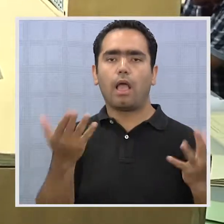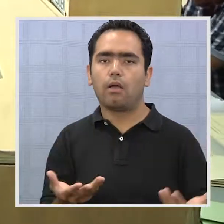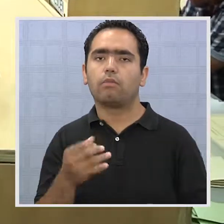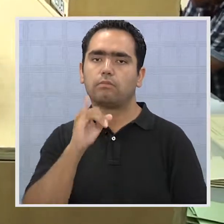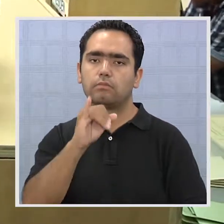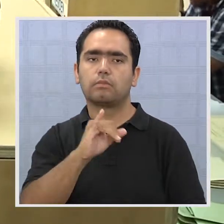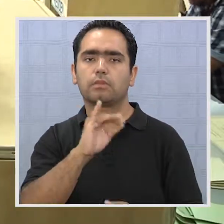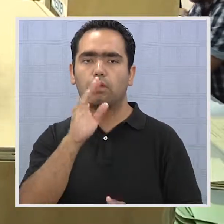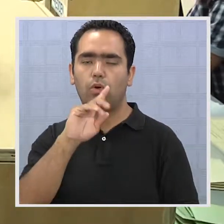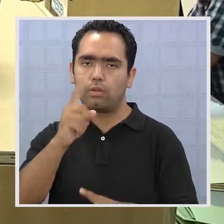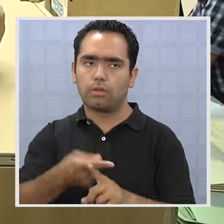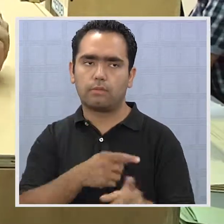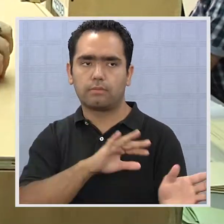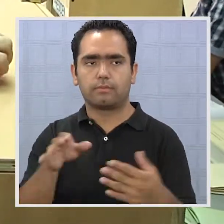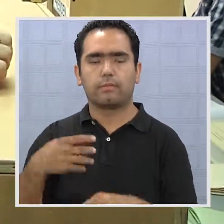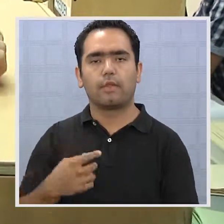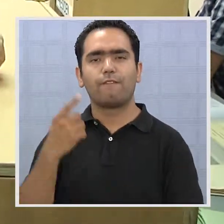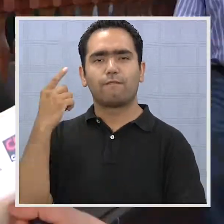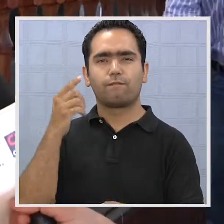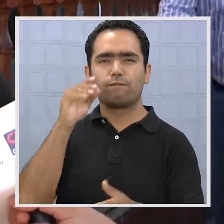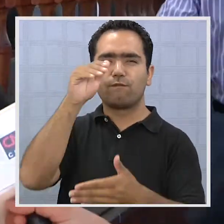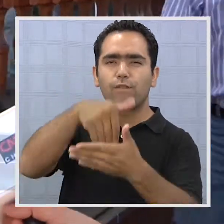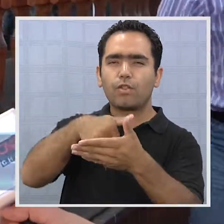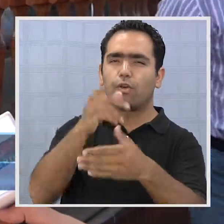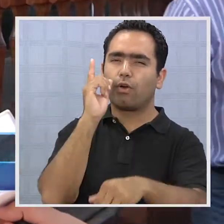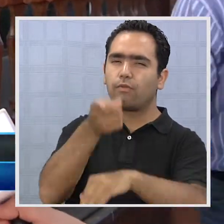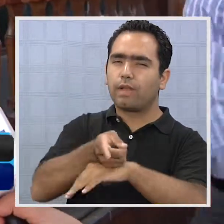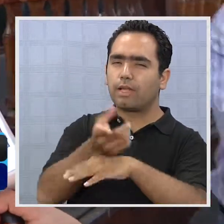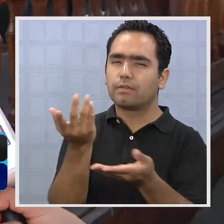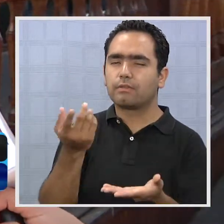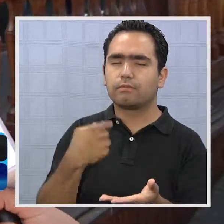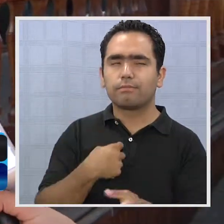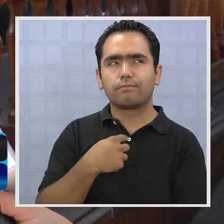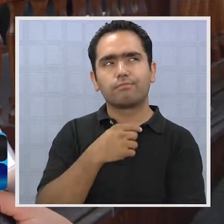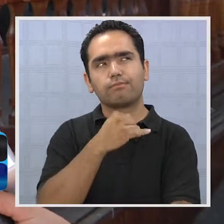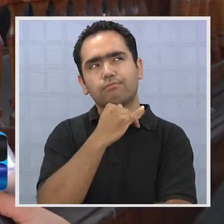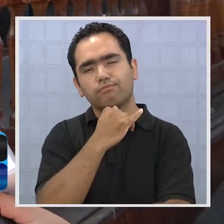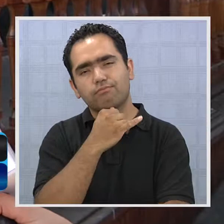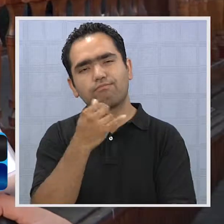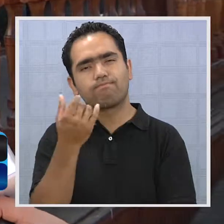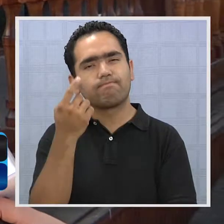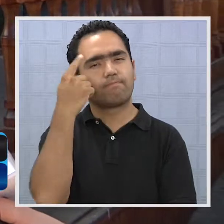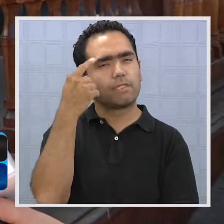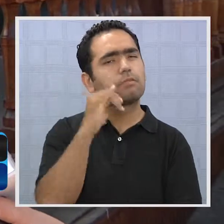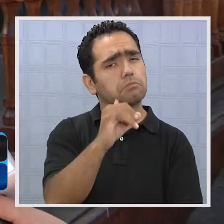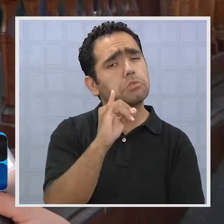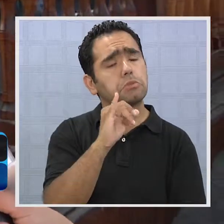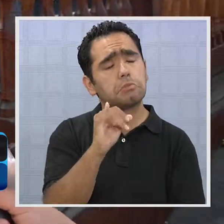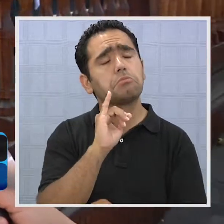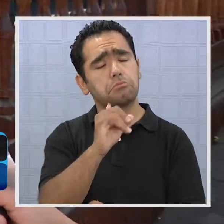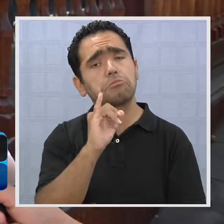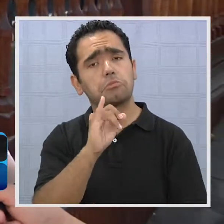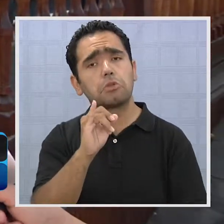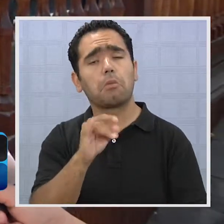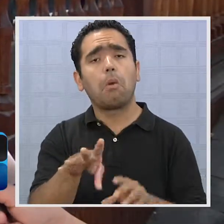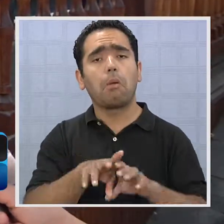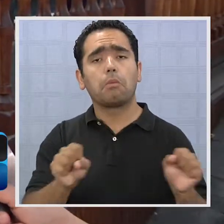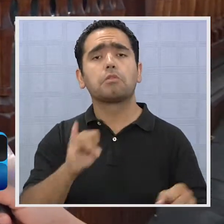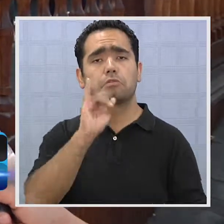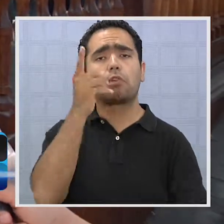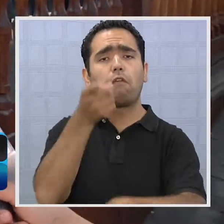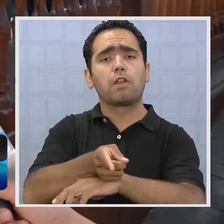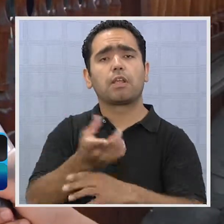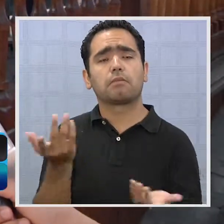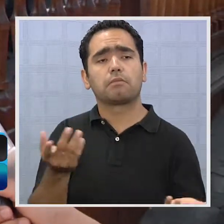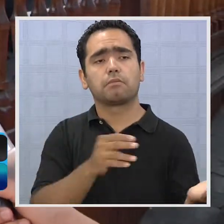calle las opiniones están divididas en este sentido. El voto obligatorio, yo creo que podría ser sí, sí,